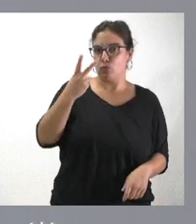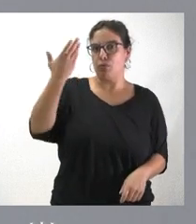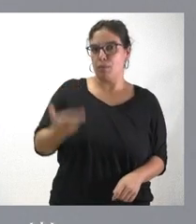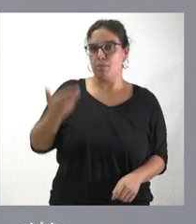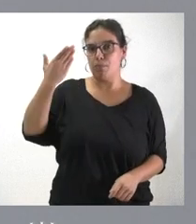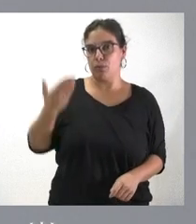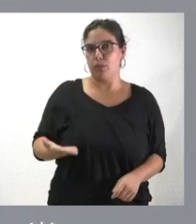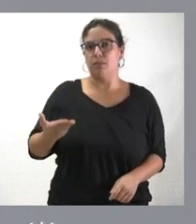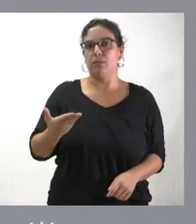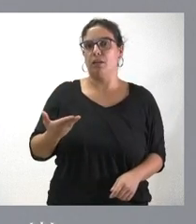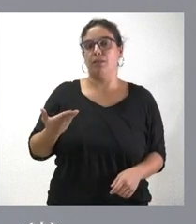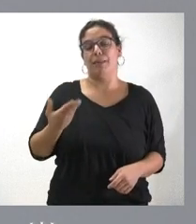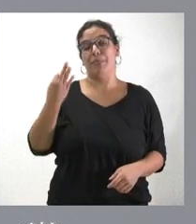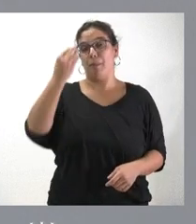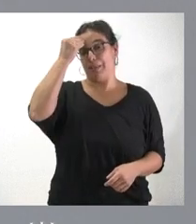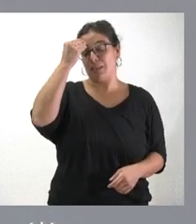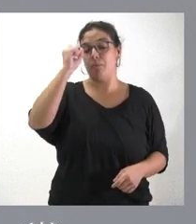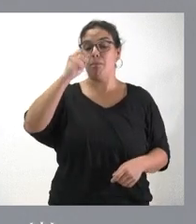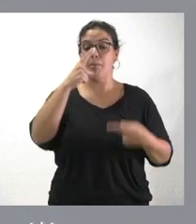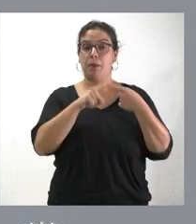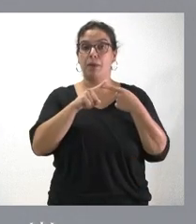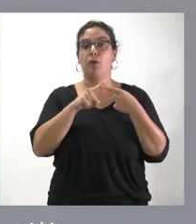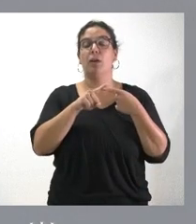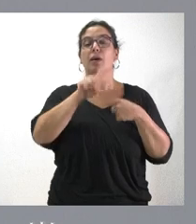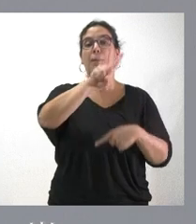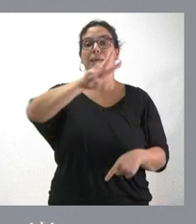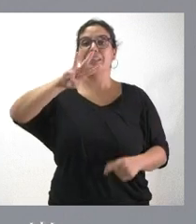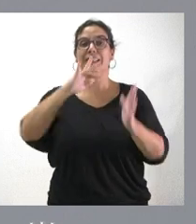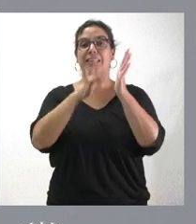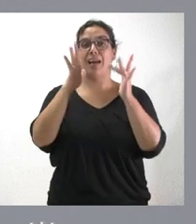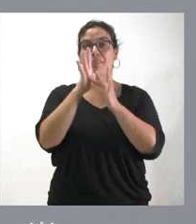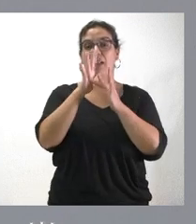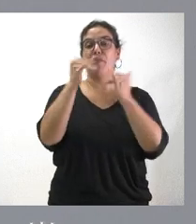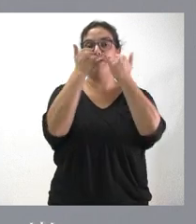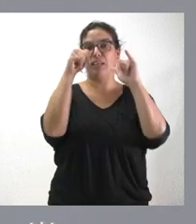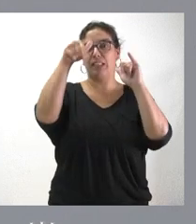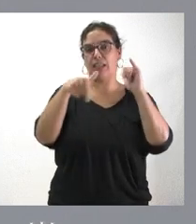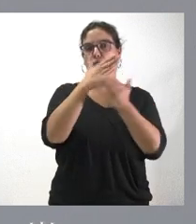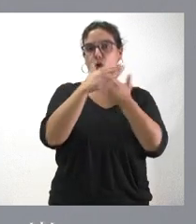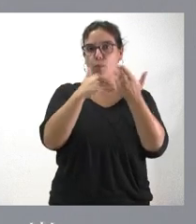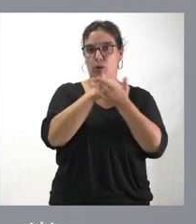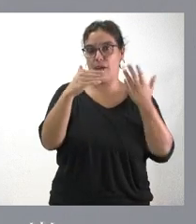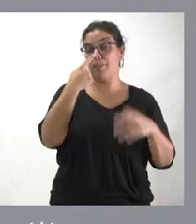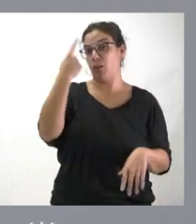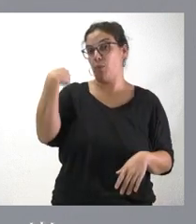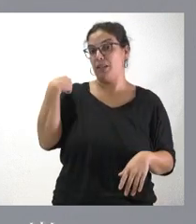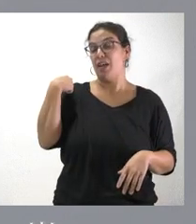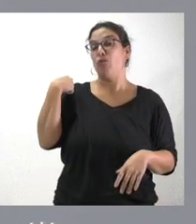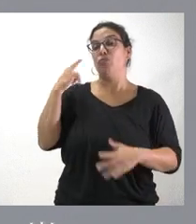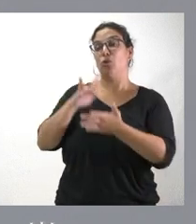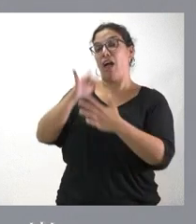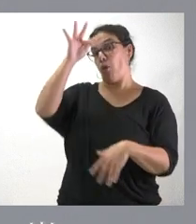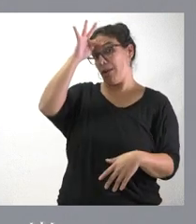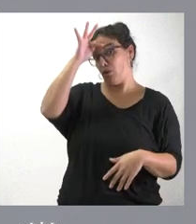que se tenían en cuenta. En primer lugar, que el 23 de abril es fiesta en la comunidad. El año pasado cayó en domingo,